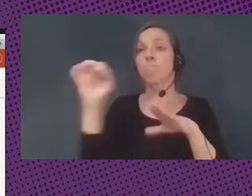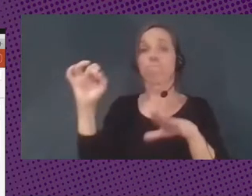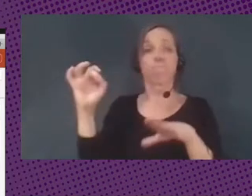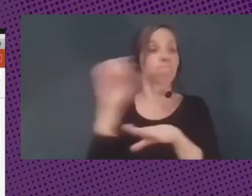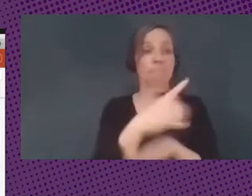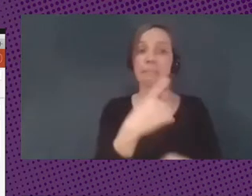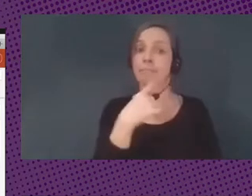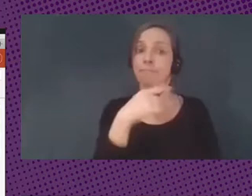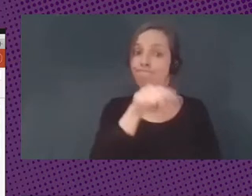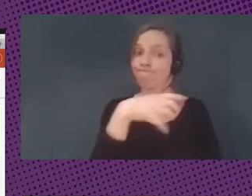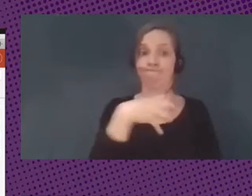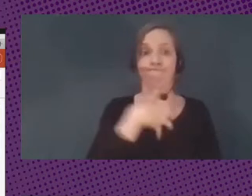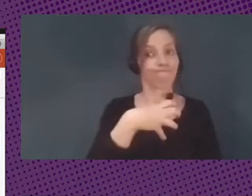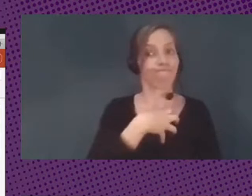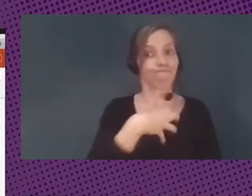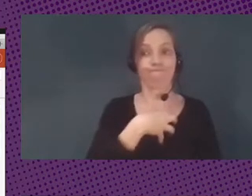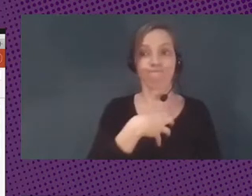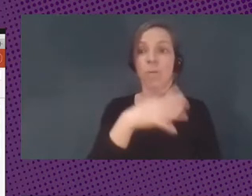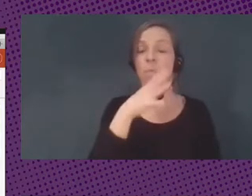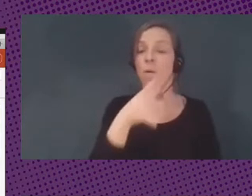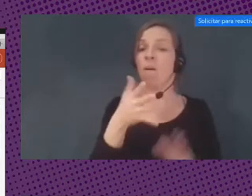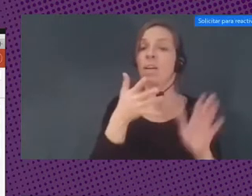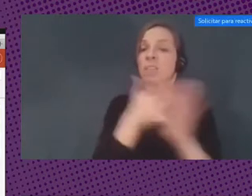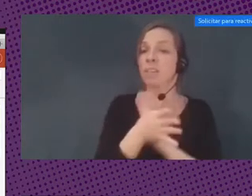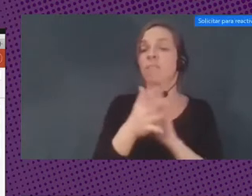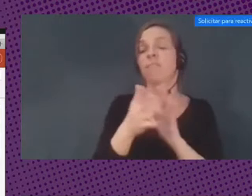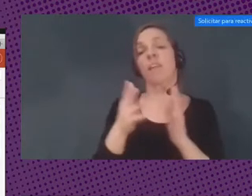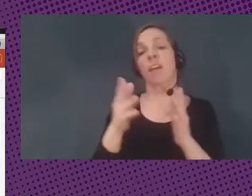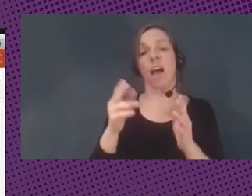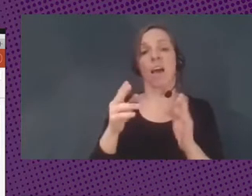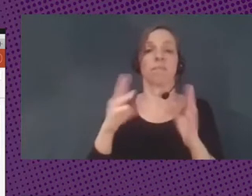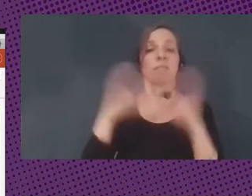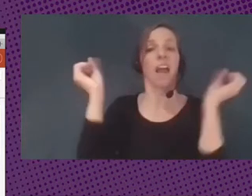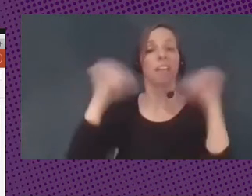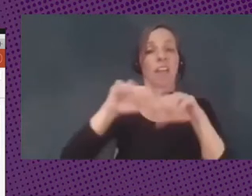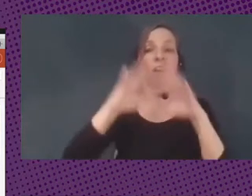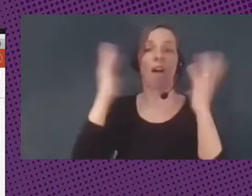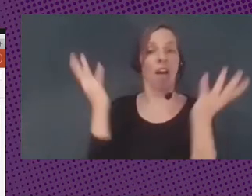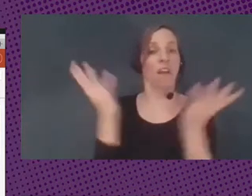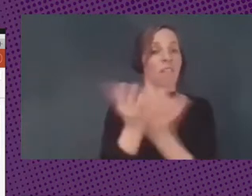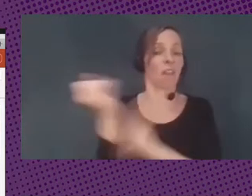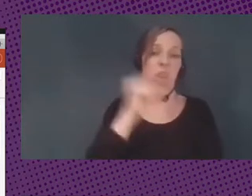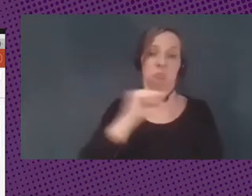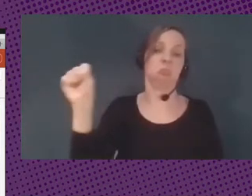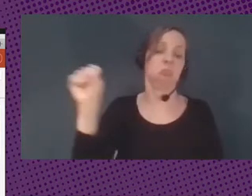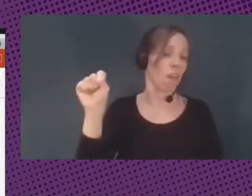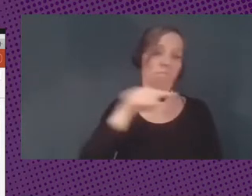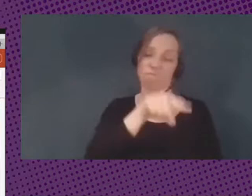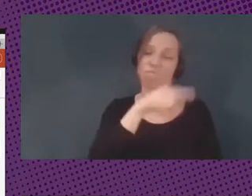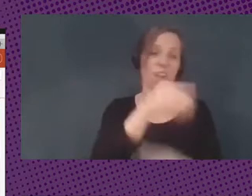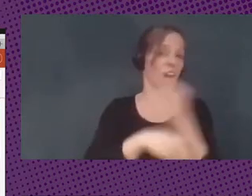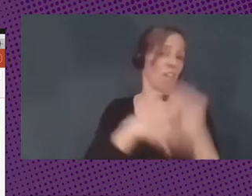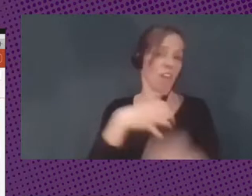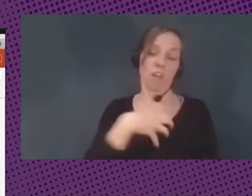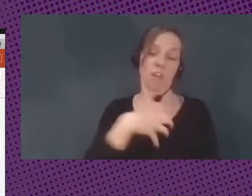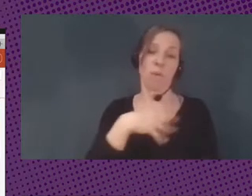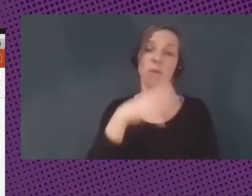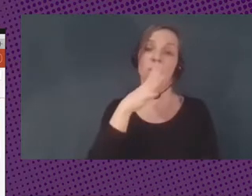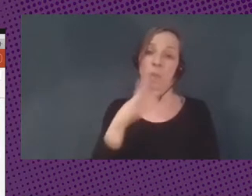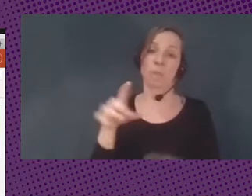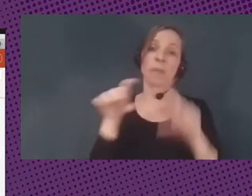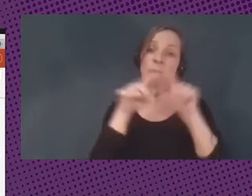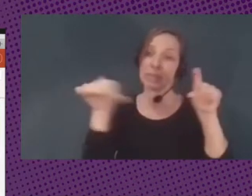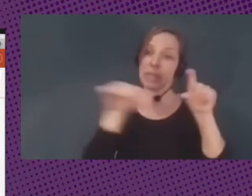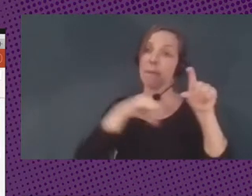podía proceder así porque se estarían violando tratados internacionales y que los privados deberían preservar la